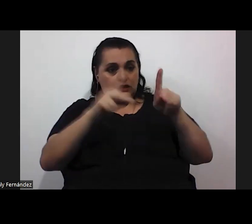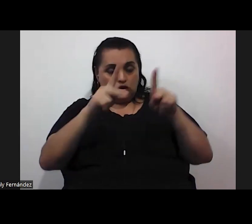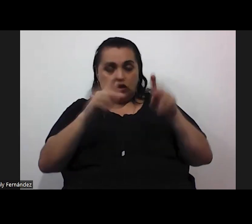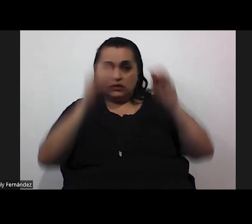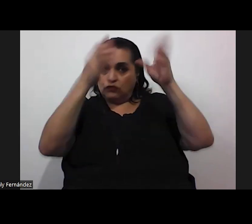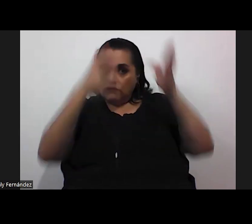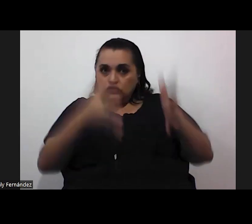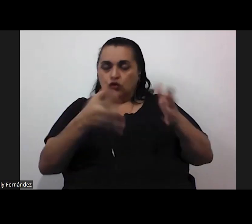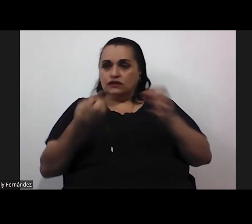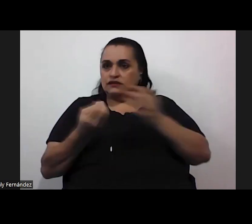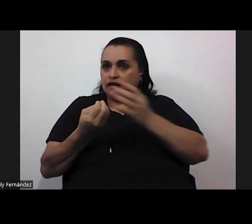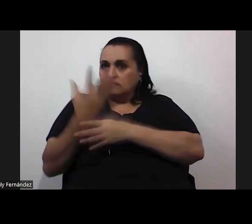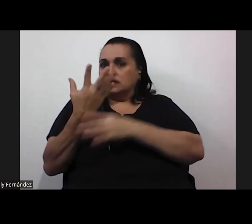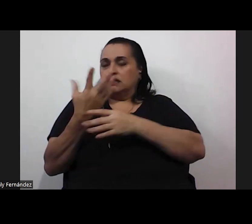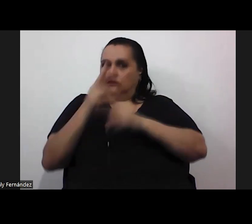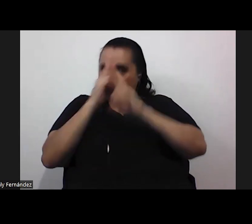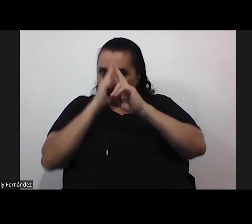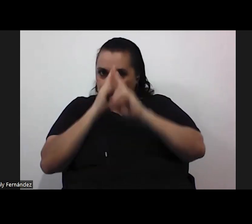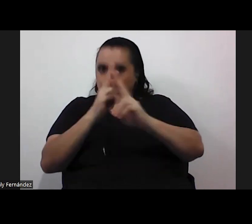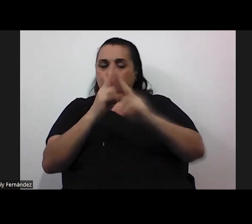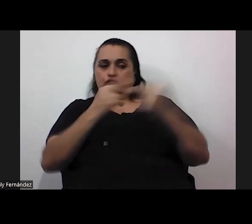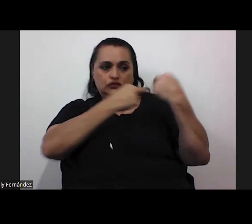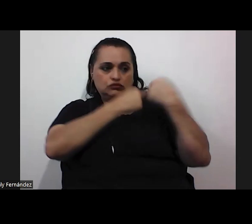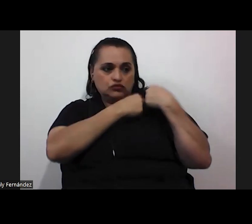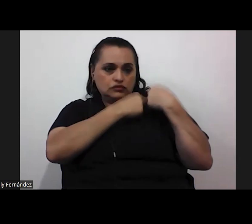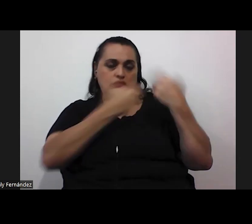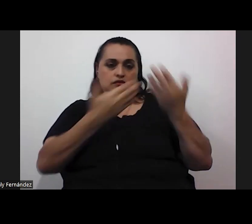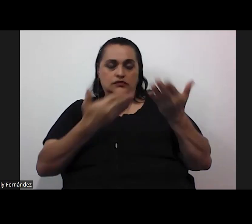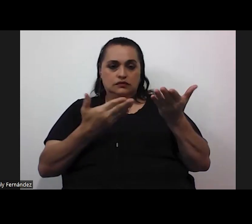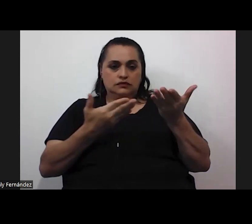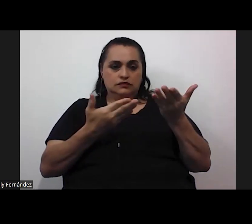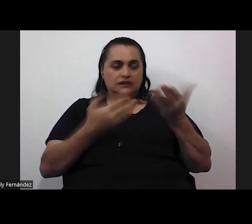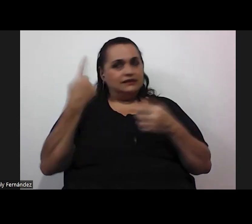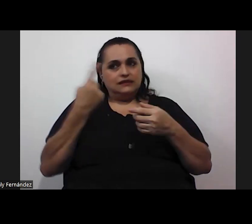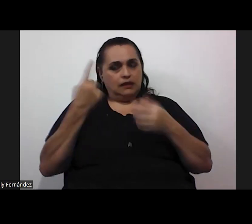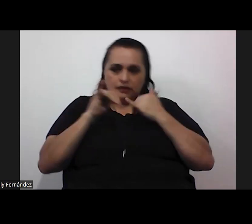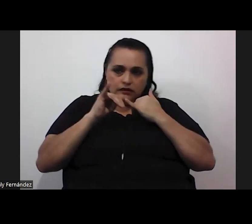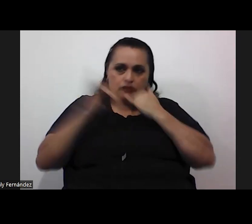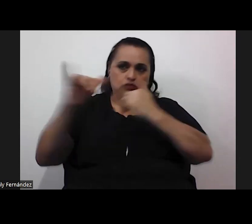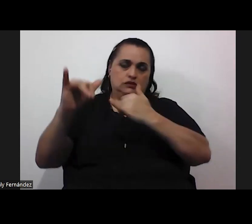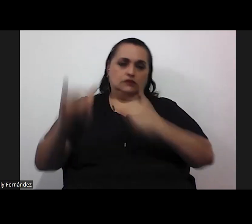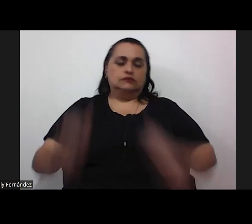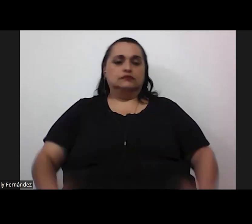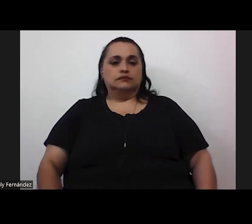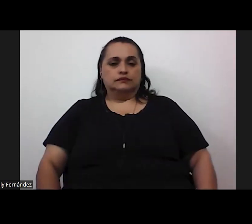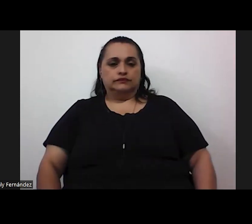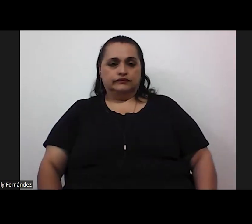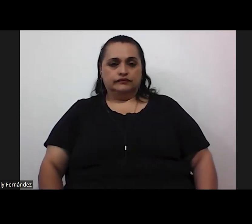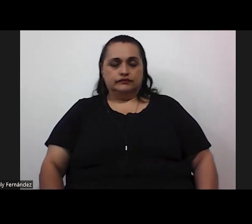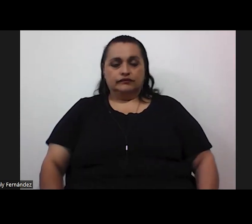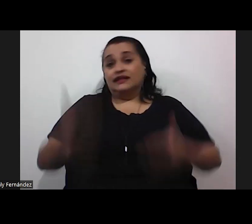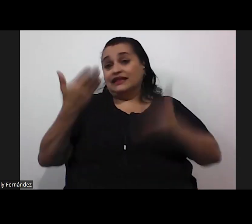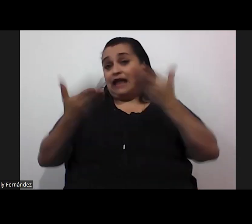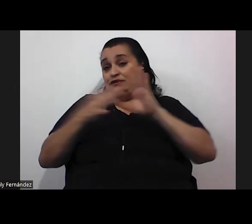activas responsables siempre denunciamos quizás un poco